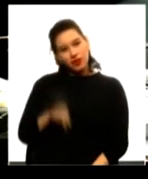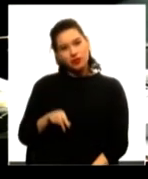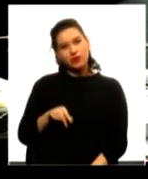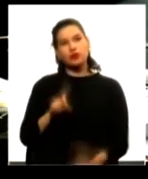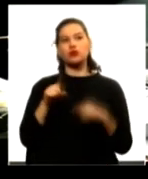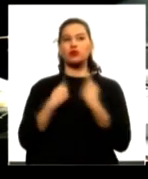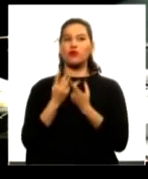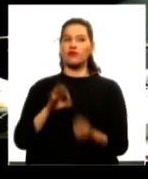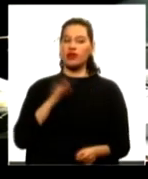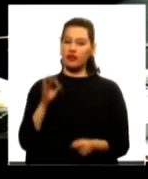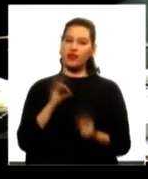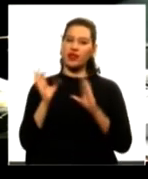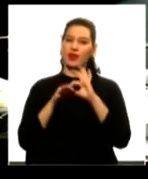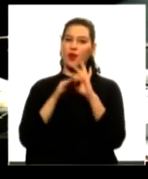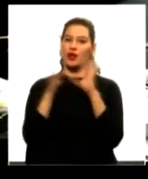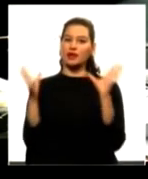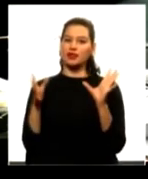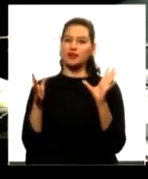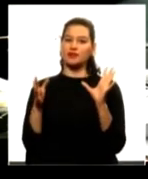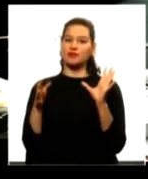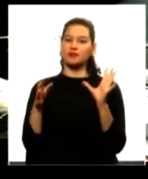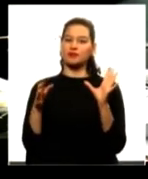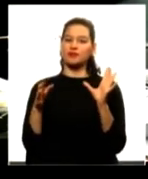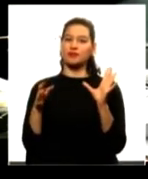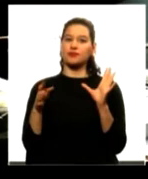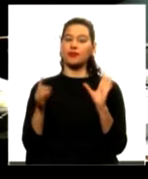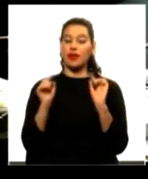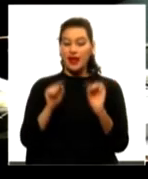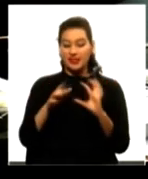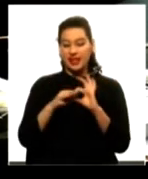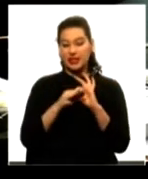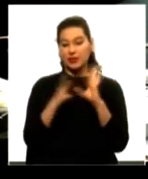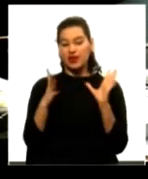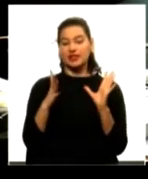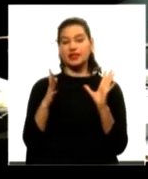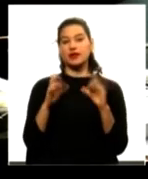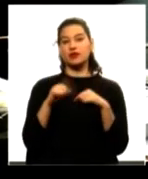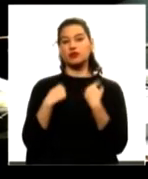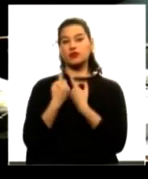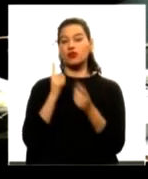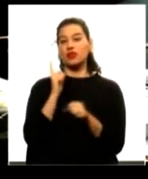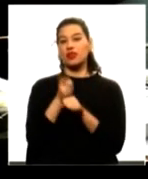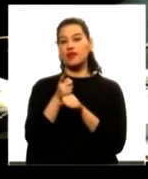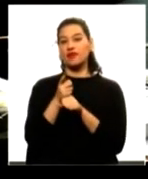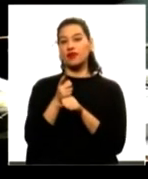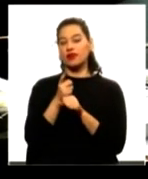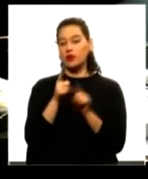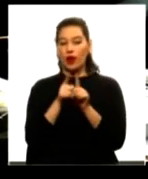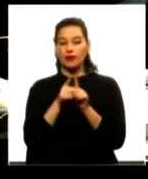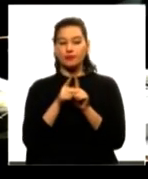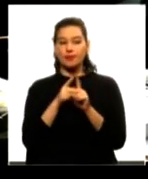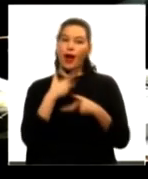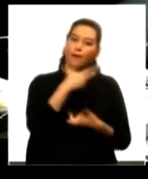Vivimos en una democracia y como tal todos tenemos que ceder a algo